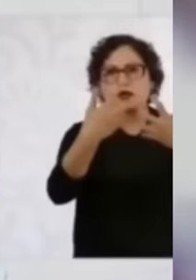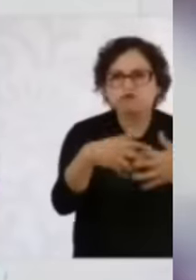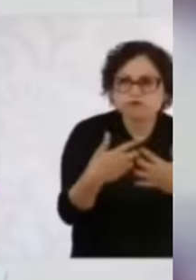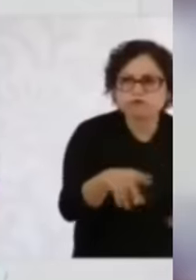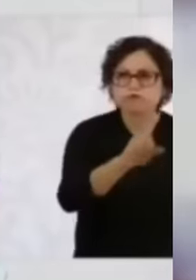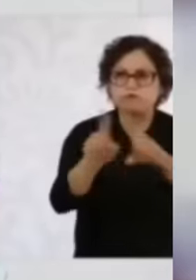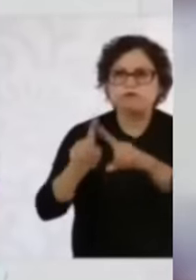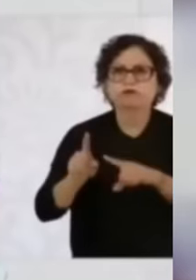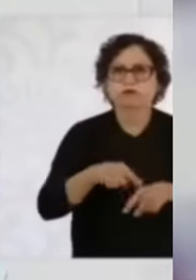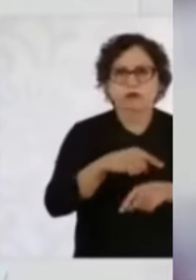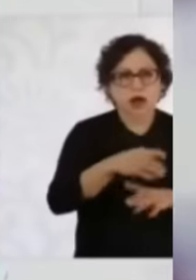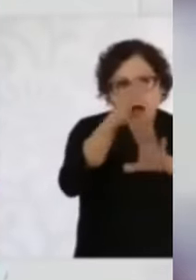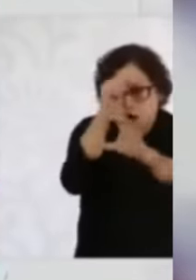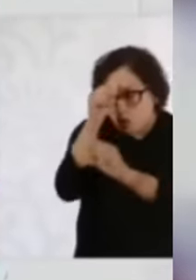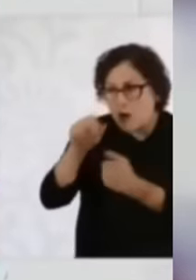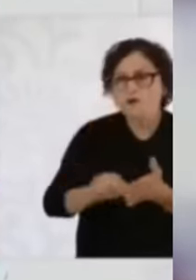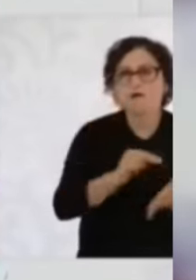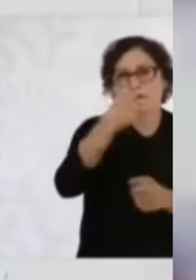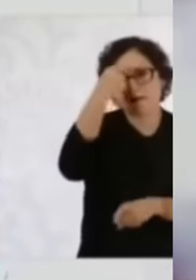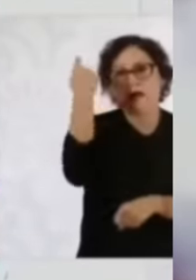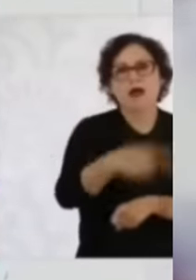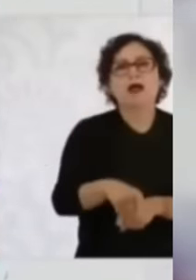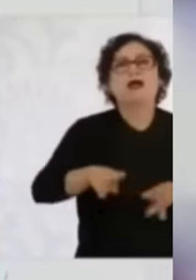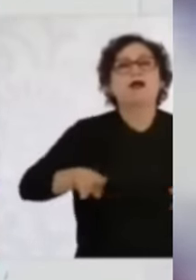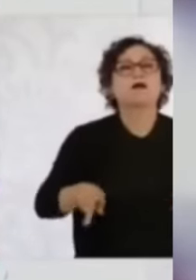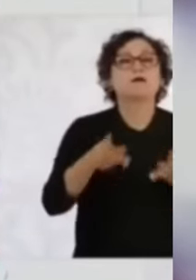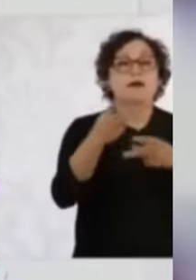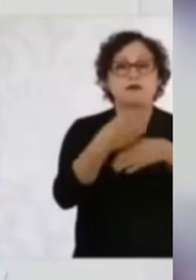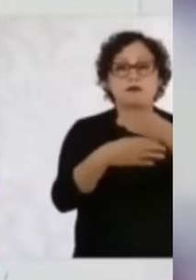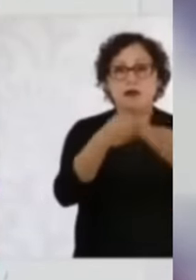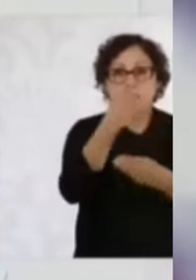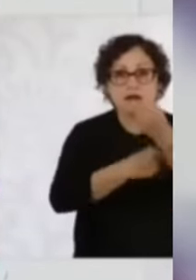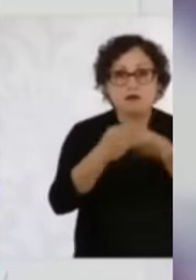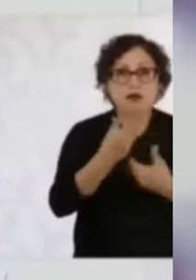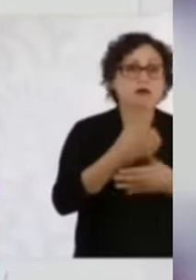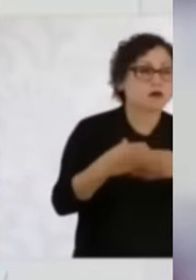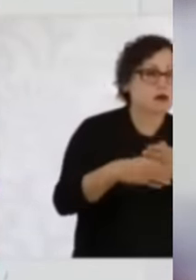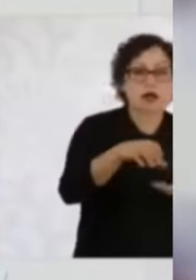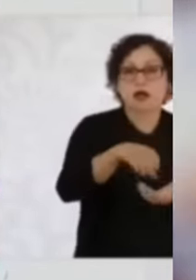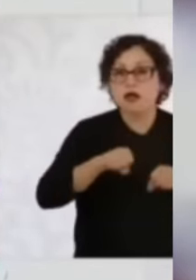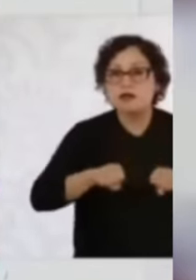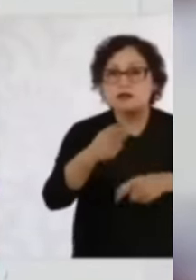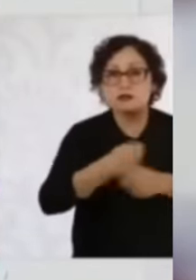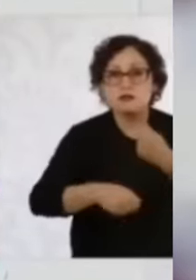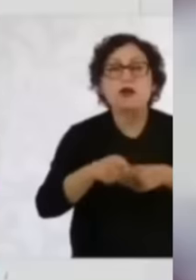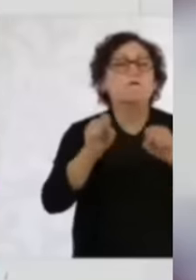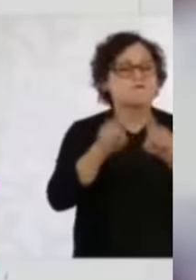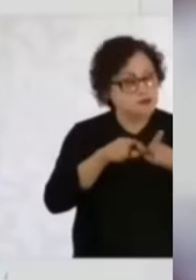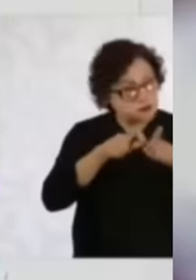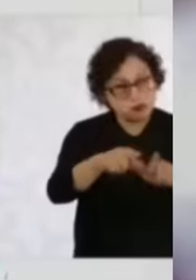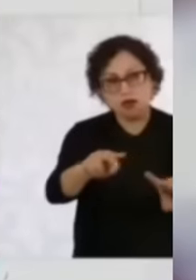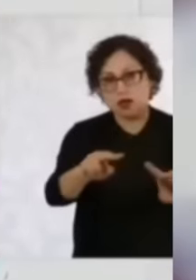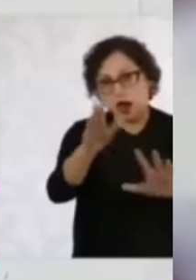aumente la canasta básica. El próximo miércoles, miércoles o jueves, no recuerdo, va a ser esta firma. Pero además estamos